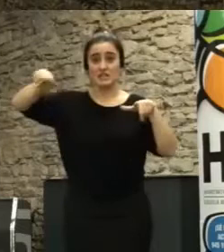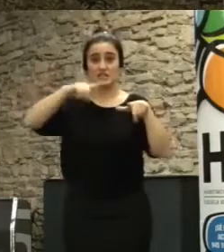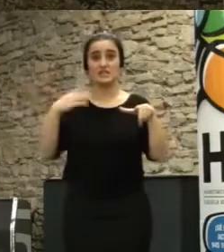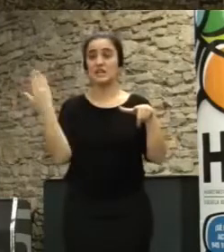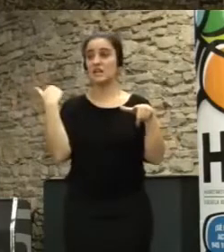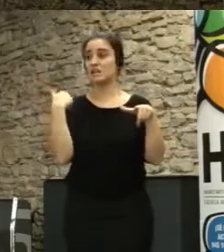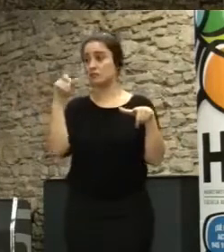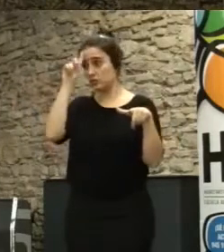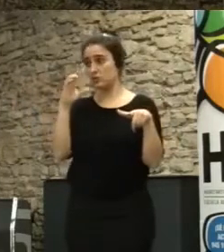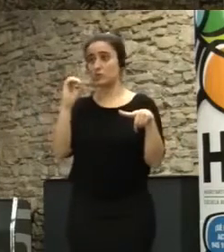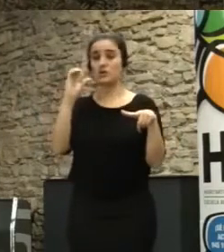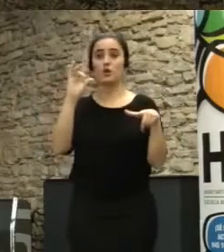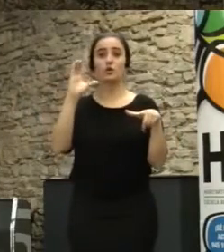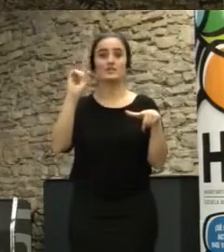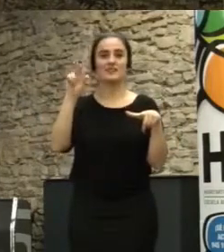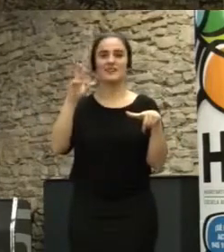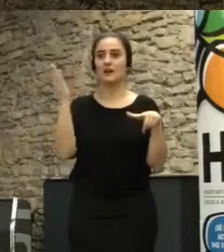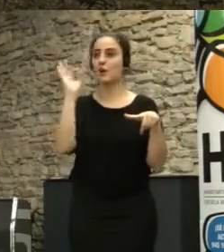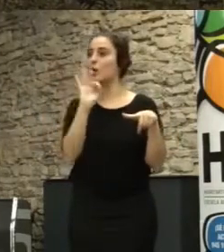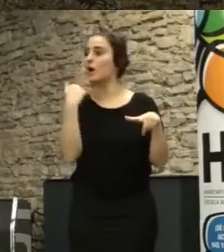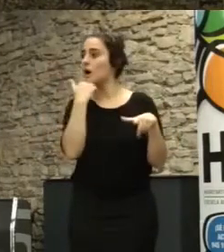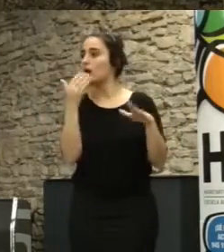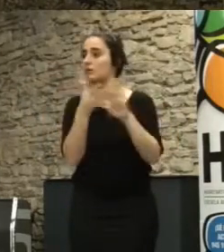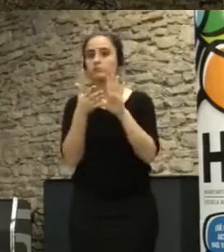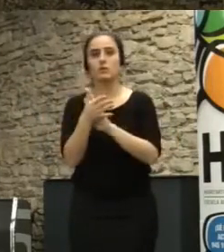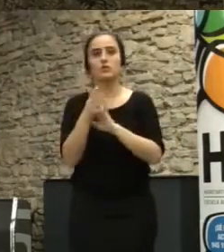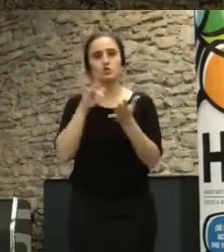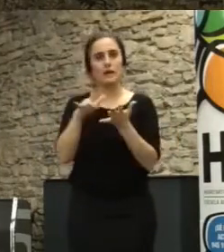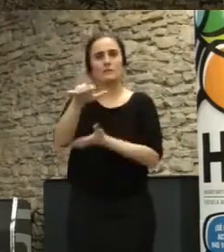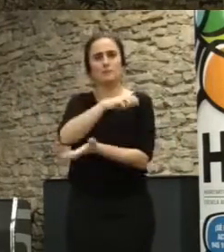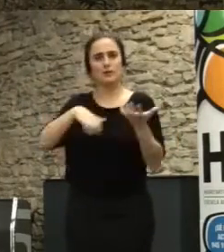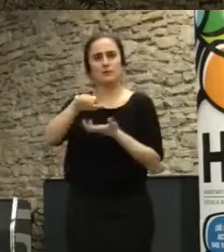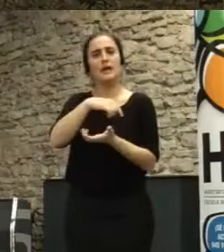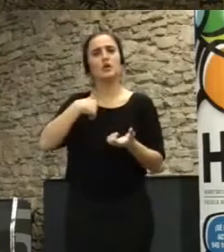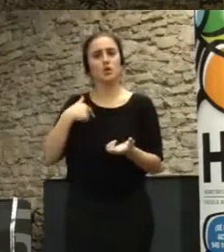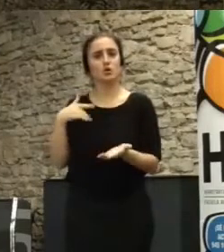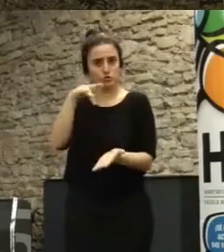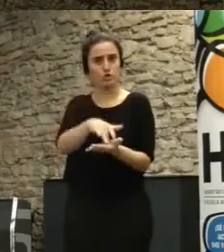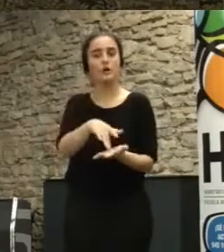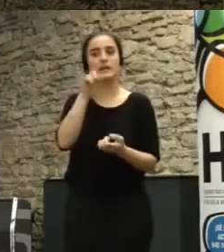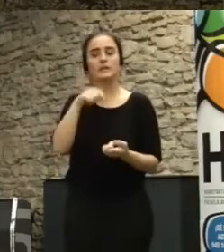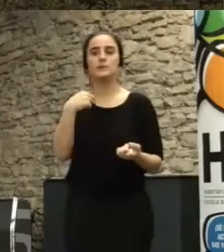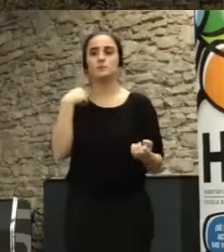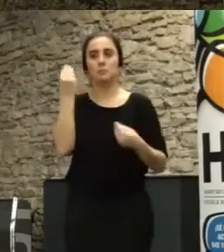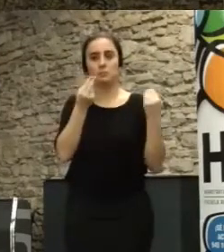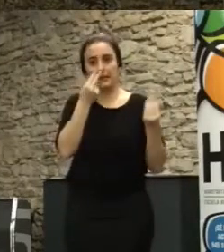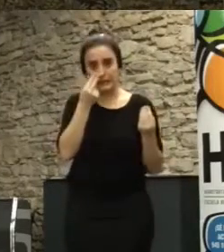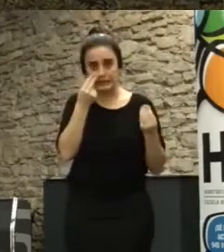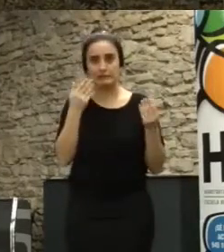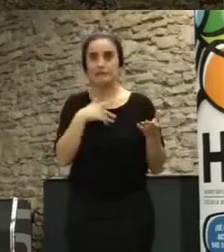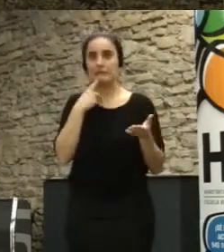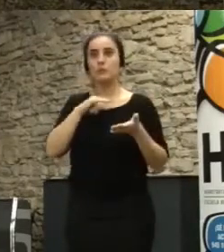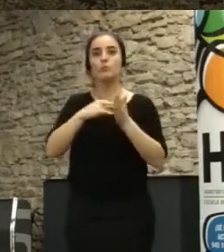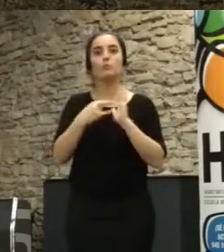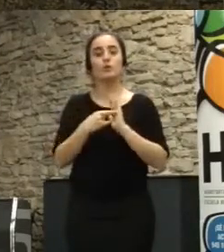Oscar luego contará algo su polémica yo estuve en la de Poblenou me pareció como muy interesante y bueno es un proyecto